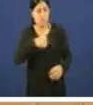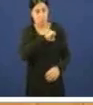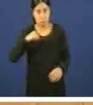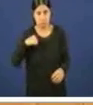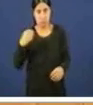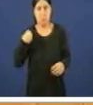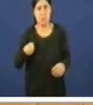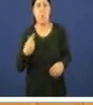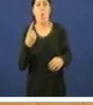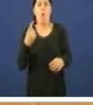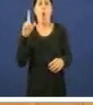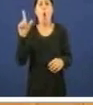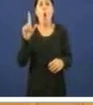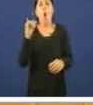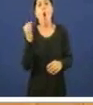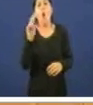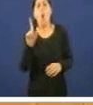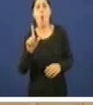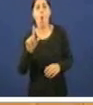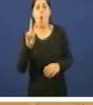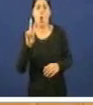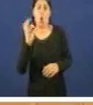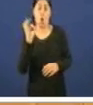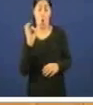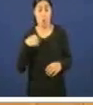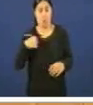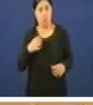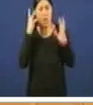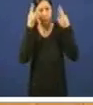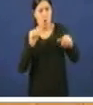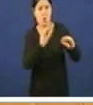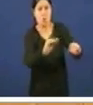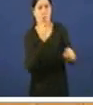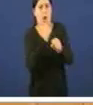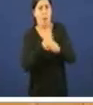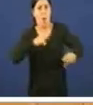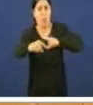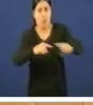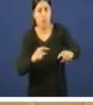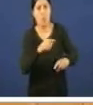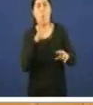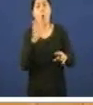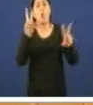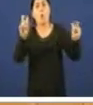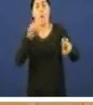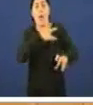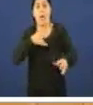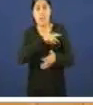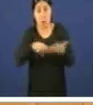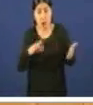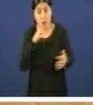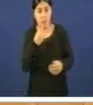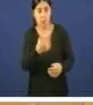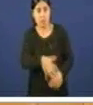Varela e en Julio Galloso o esforzo de equipo directivo, oxe tan de o Estado, de Nova Caixa Galicia e agora finxe que se indigna o